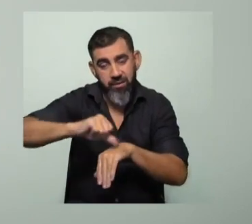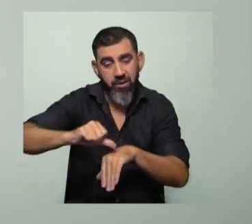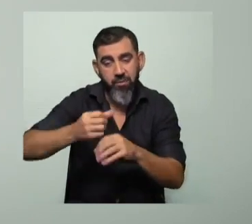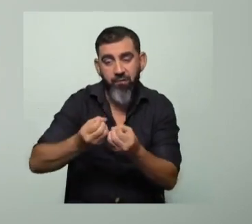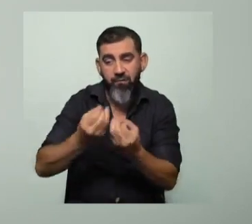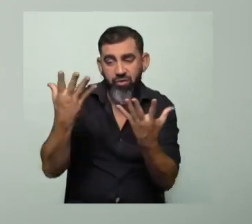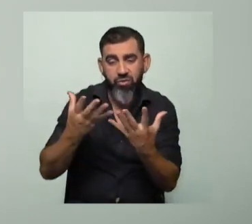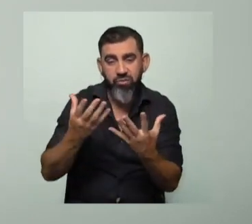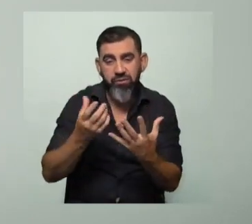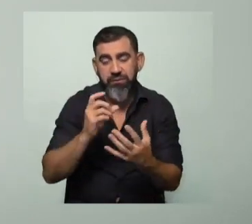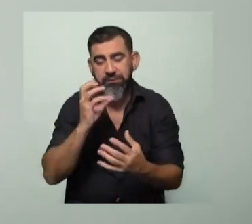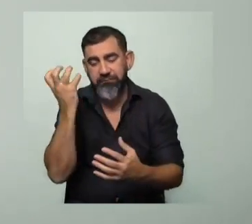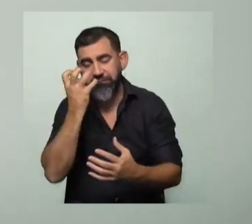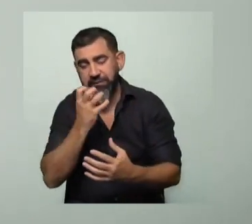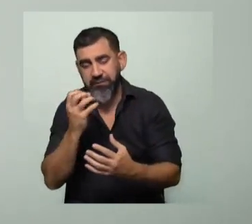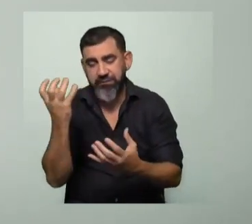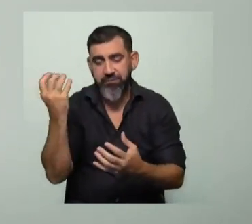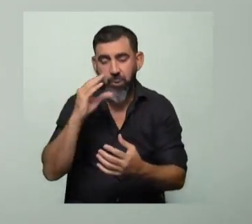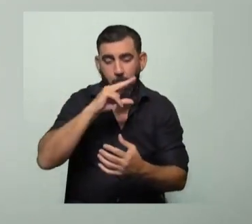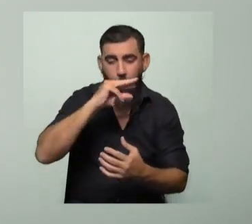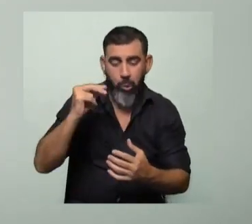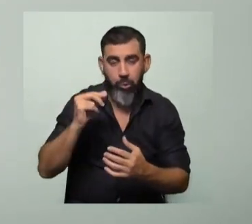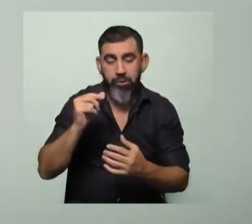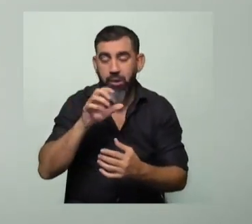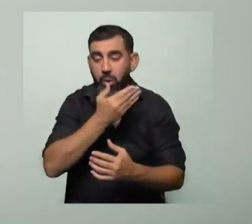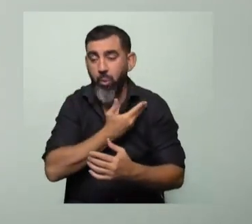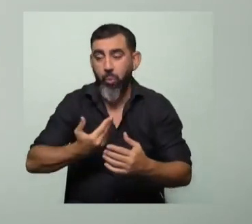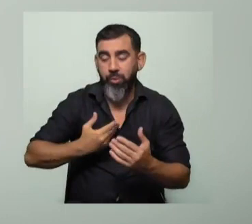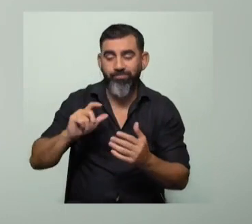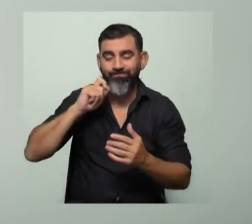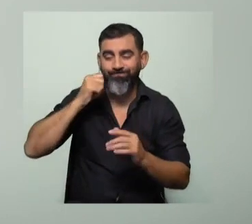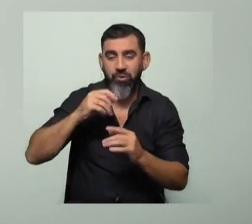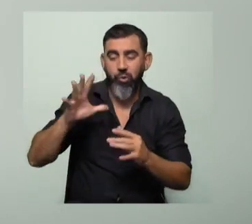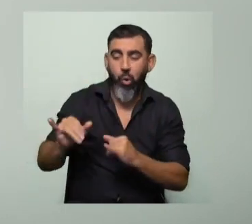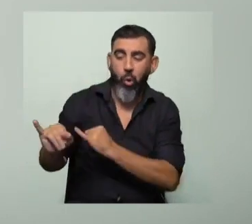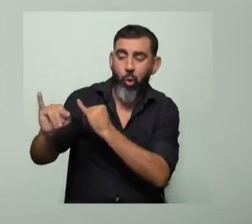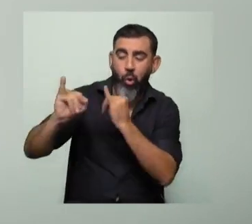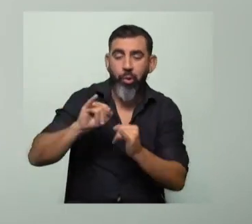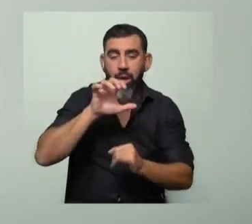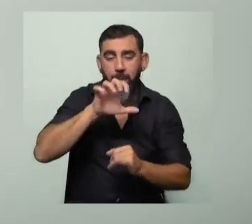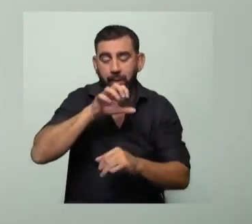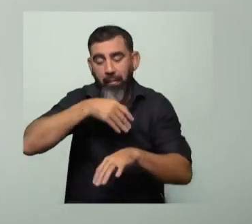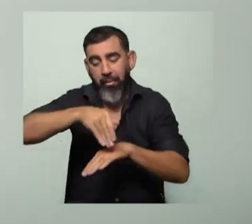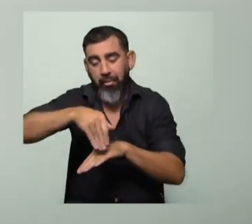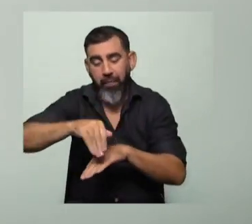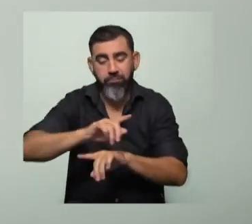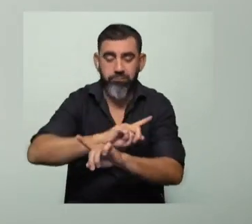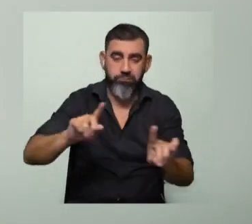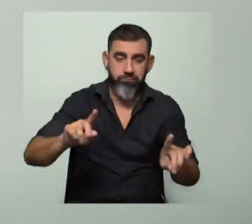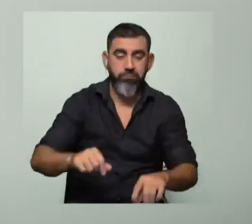infecten, tengan mala cesia. Y el tutor tampoco le agrada tener todo el día a sus perros que se están lamiendo las patas. Entonces